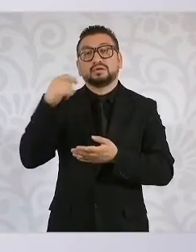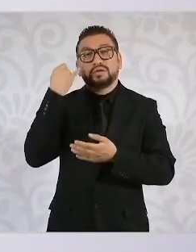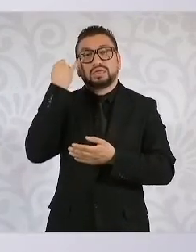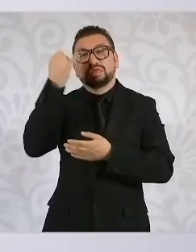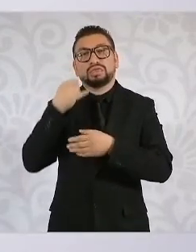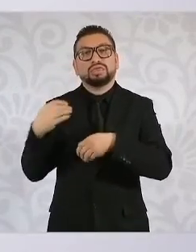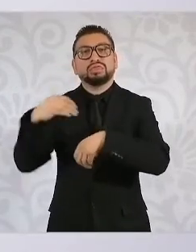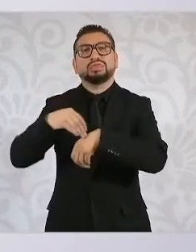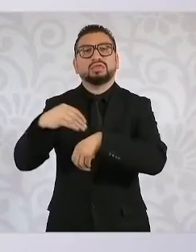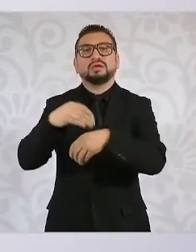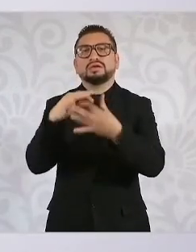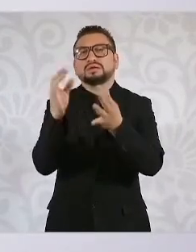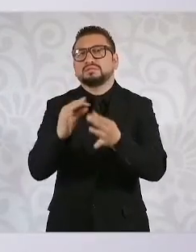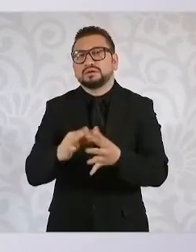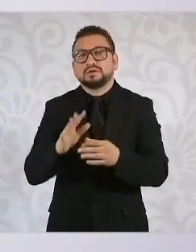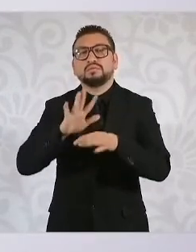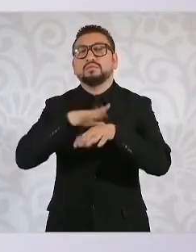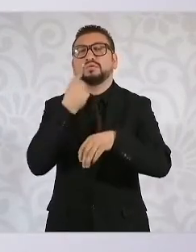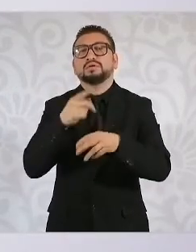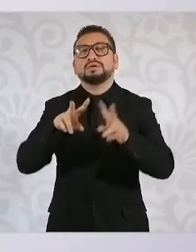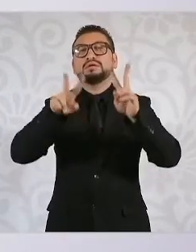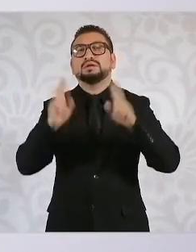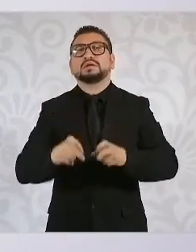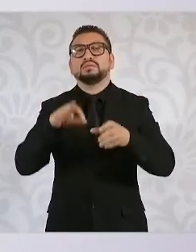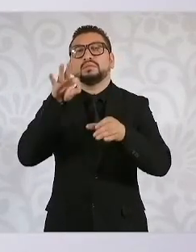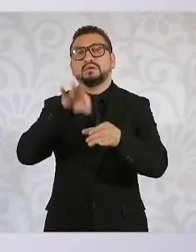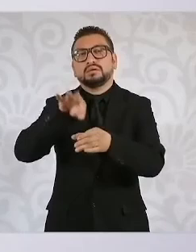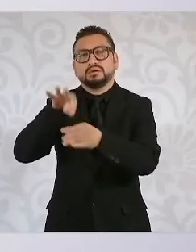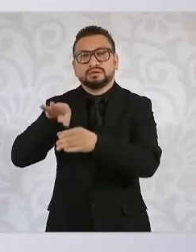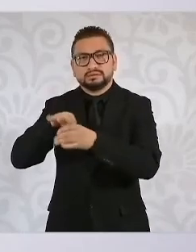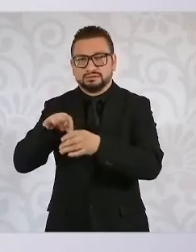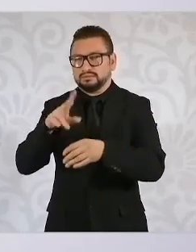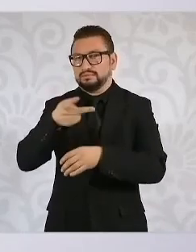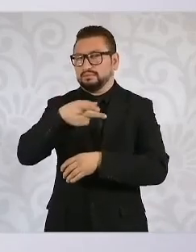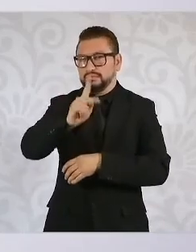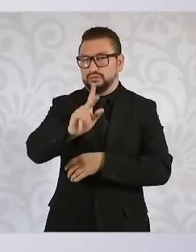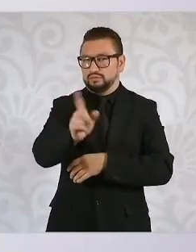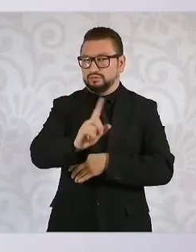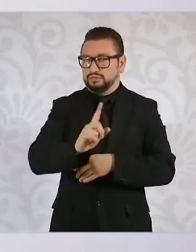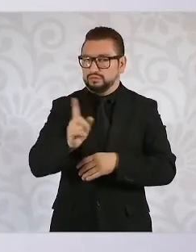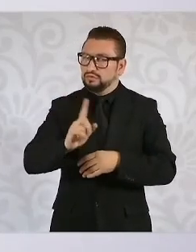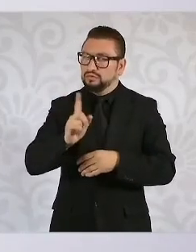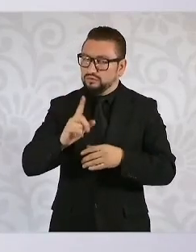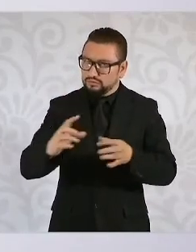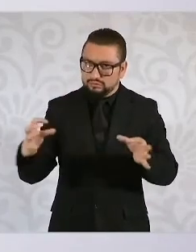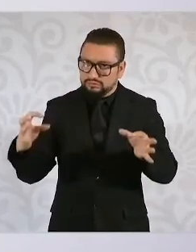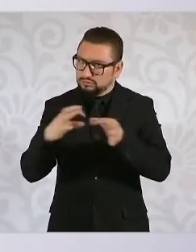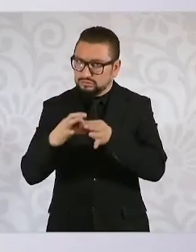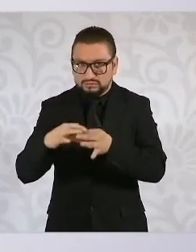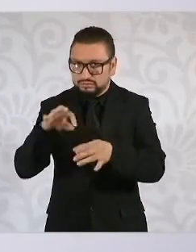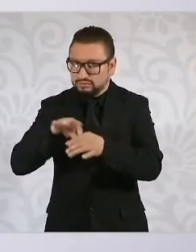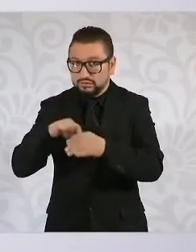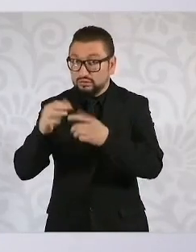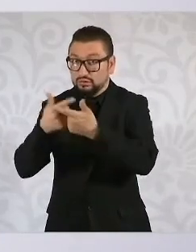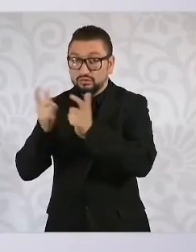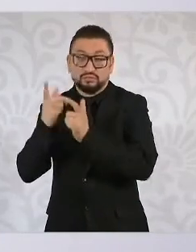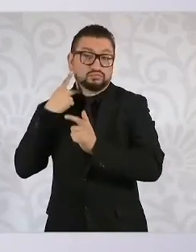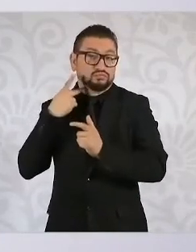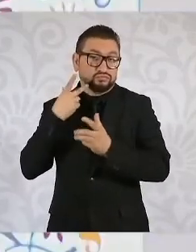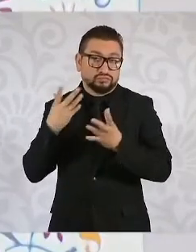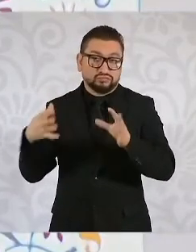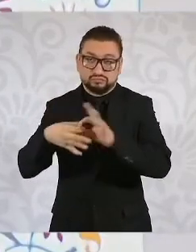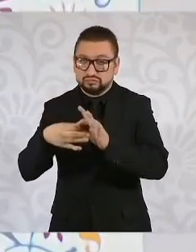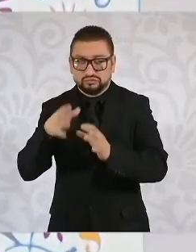es que es por asuntos electorales, porque es un asunto electoral. No, no tiene que ver este asunto electoral con los partidos políticos.